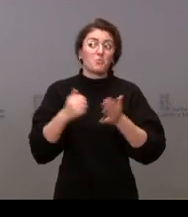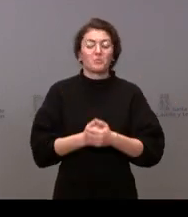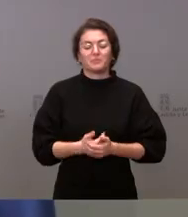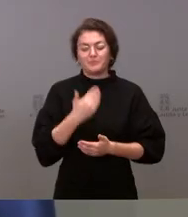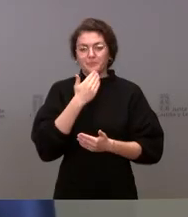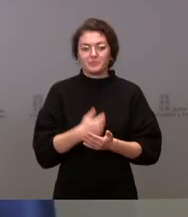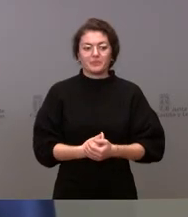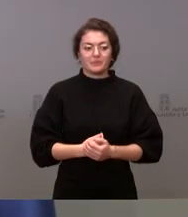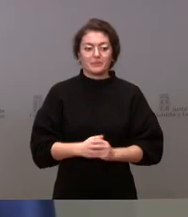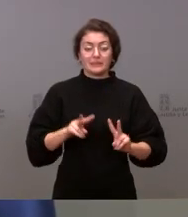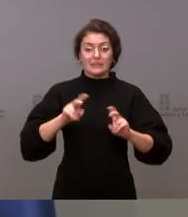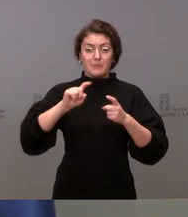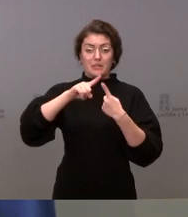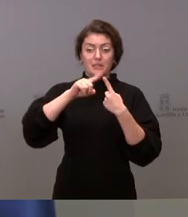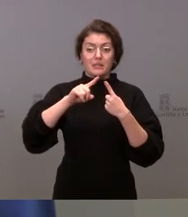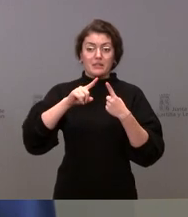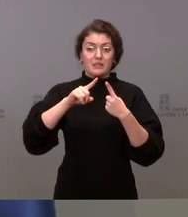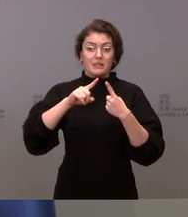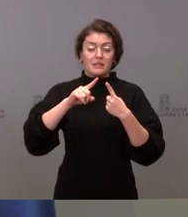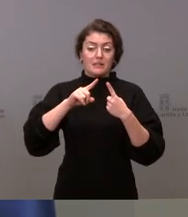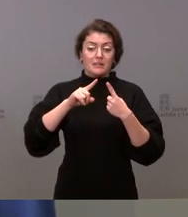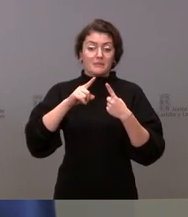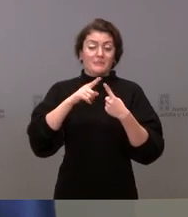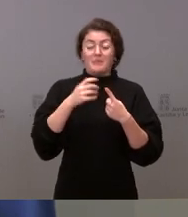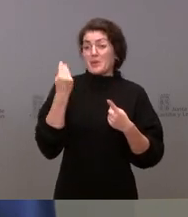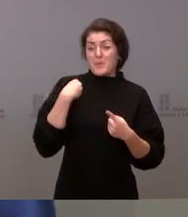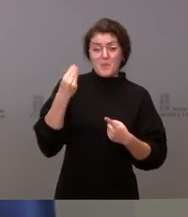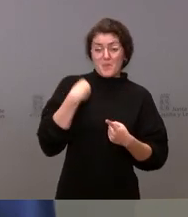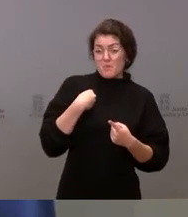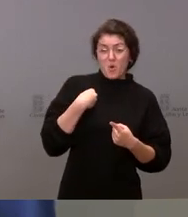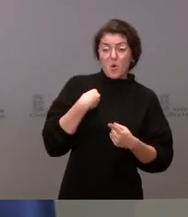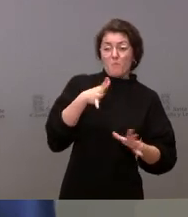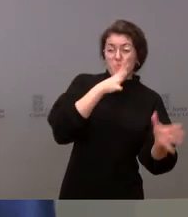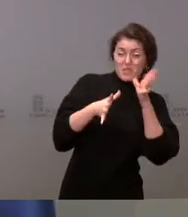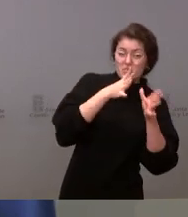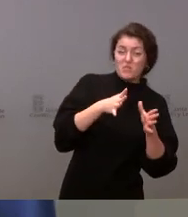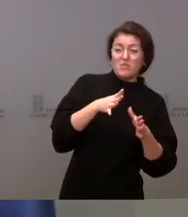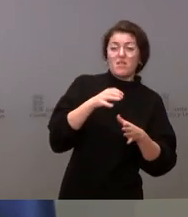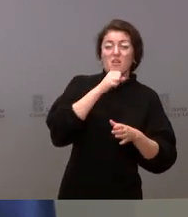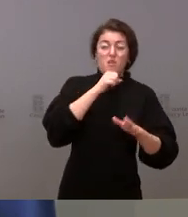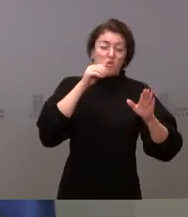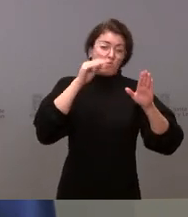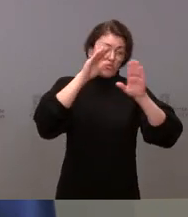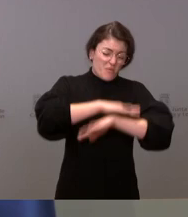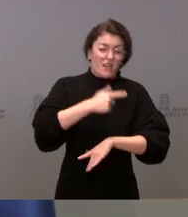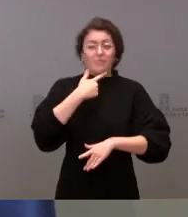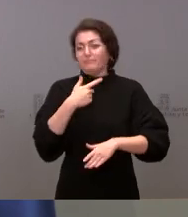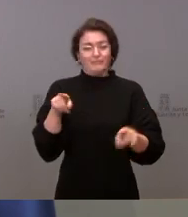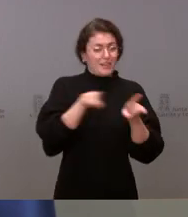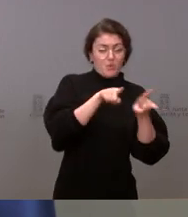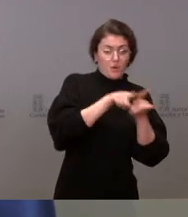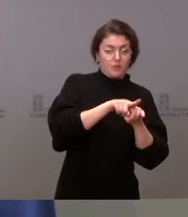bueno respecto a la primera pregunta le voy a decir que lo que vale para los botellones las nochevejas universitarias vale para las cabalgatas las congas las reuniones de